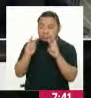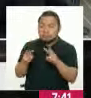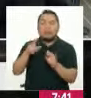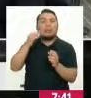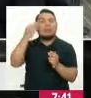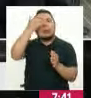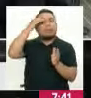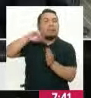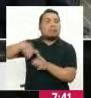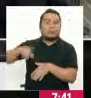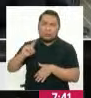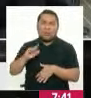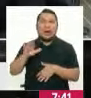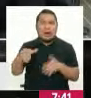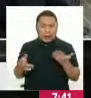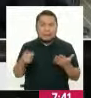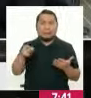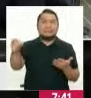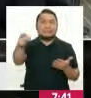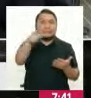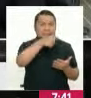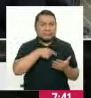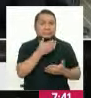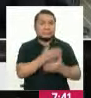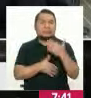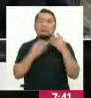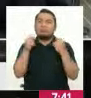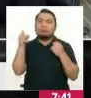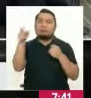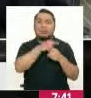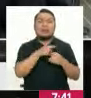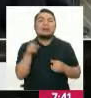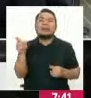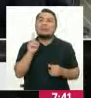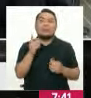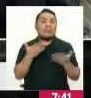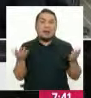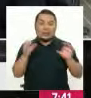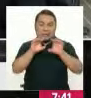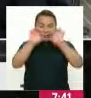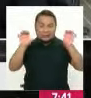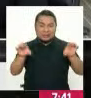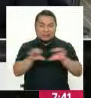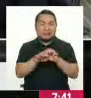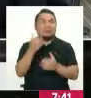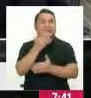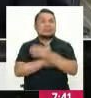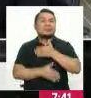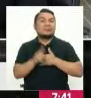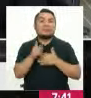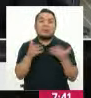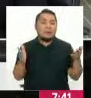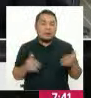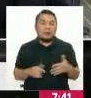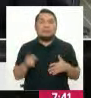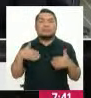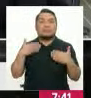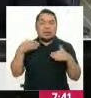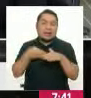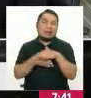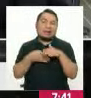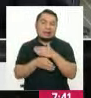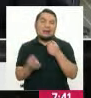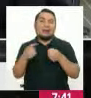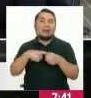te digo, no es que no hayan personas en condición de discapacidad, sino que todavía no cuentan con el certificado y por tanto todavía no pueden acceder